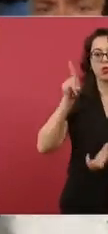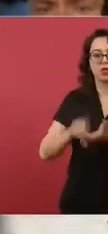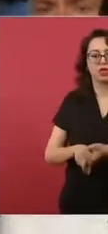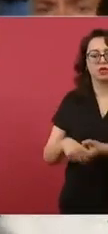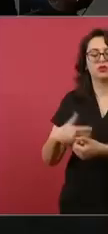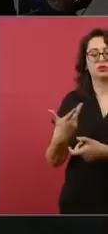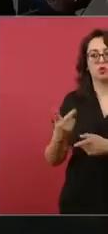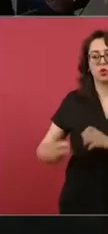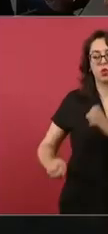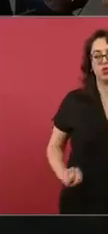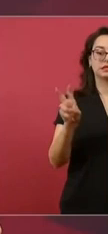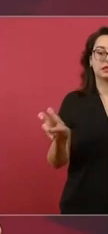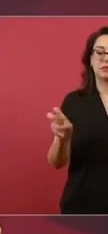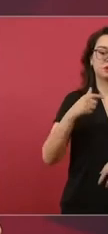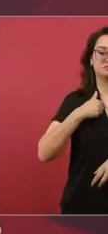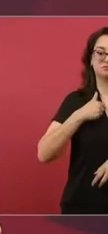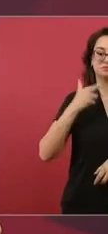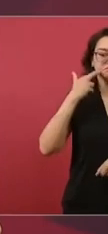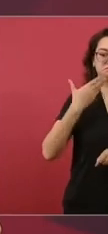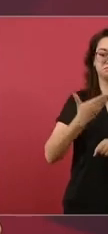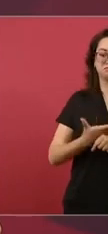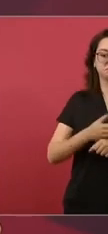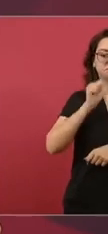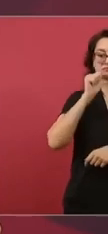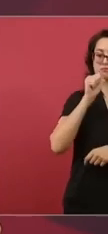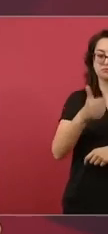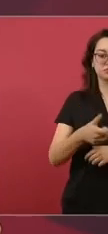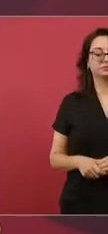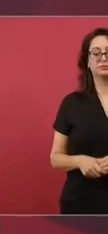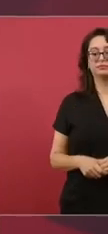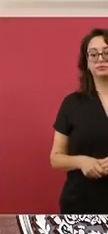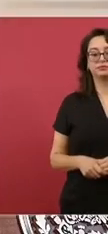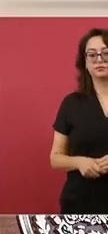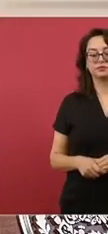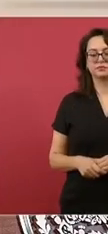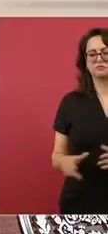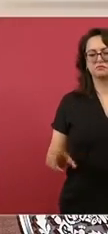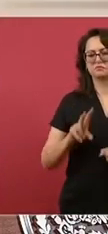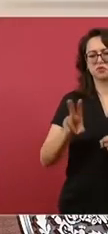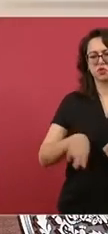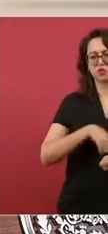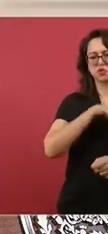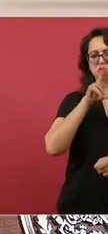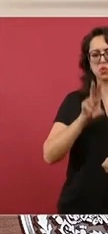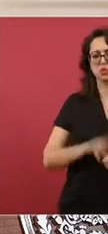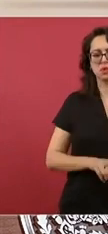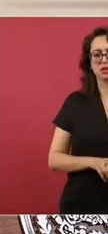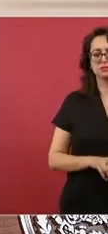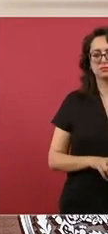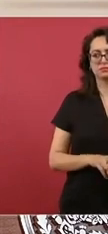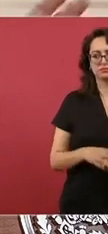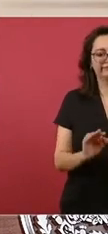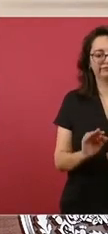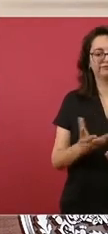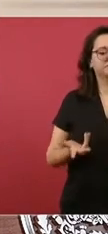coordinador de la transformación. Es normal, estamos en vísperas de elecciones,